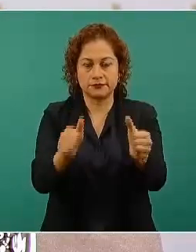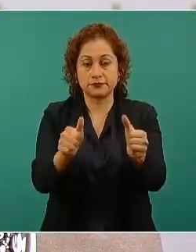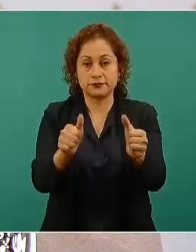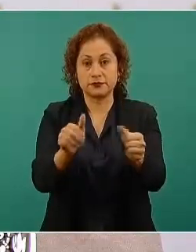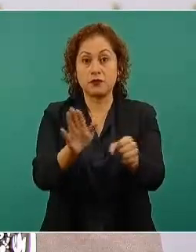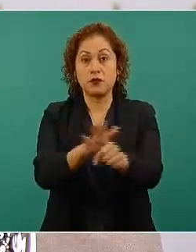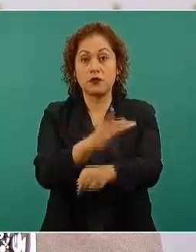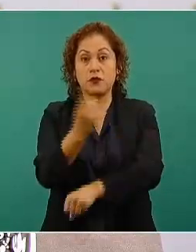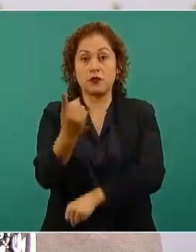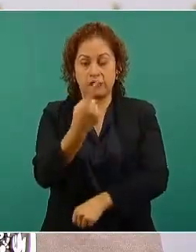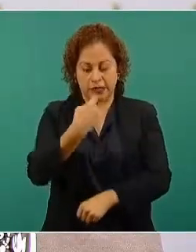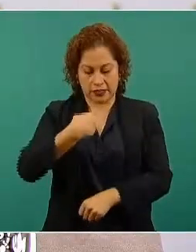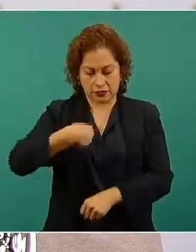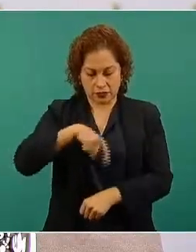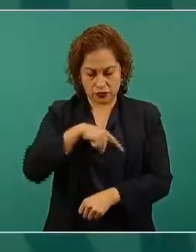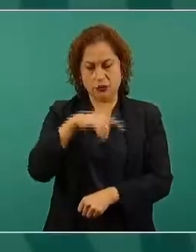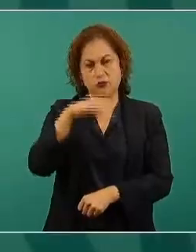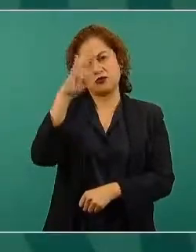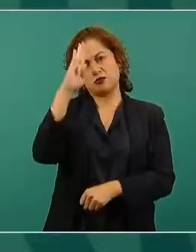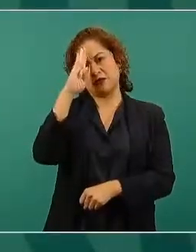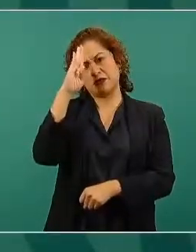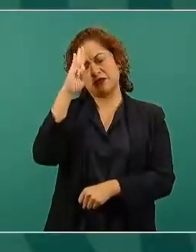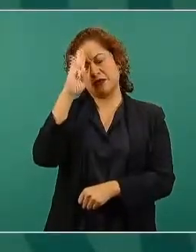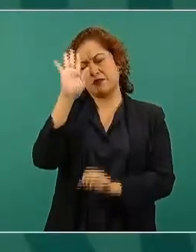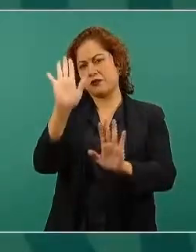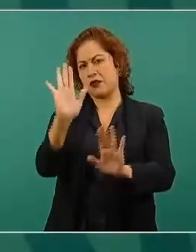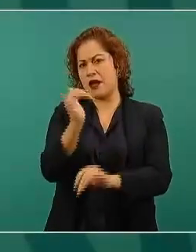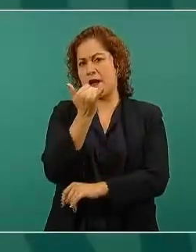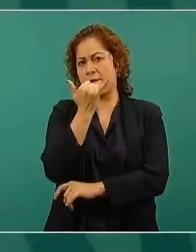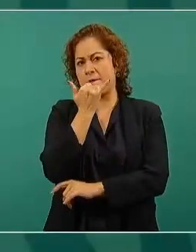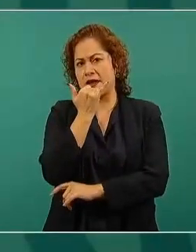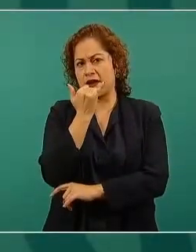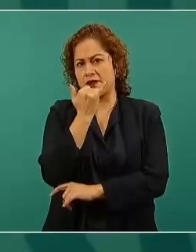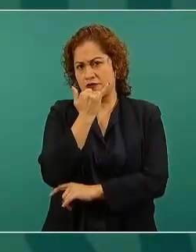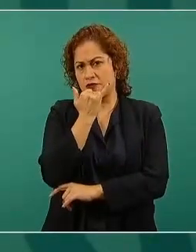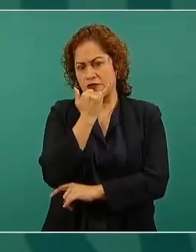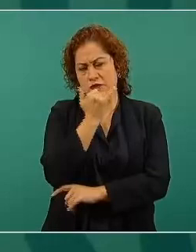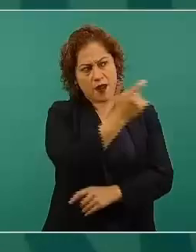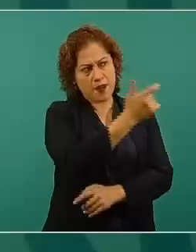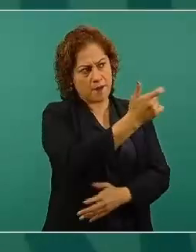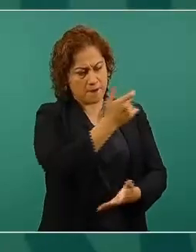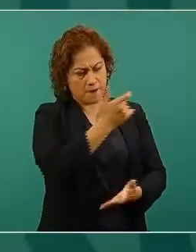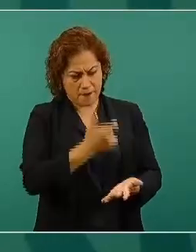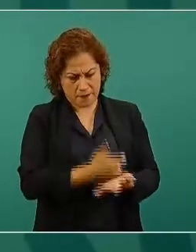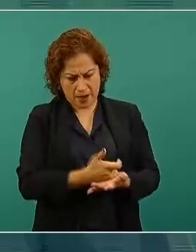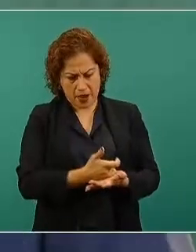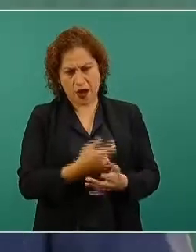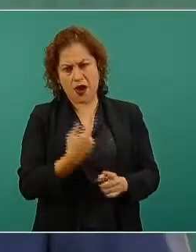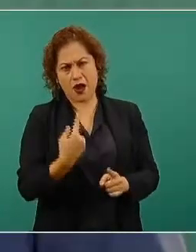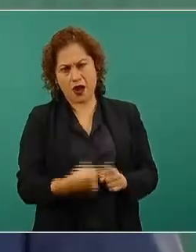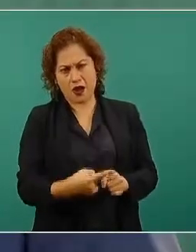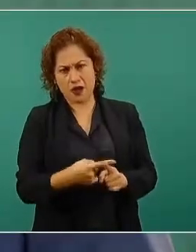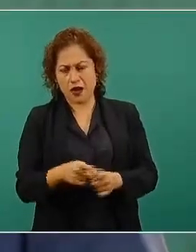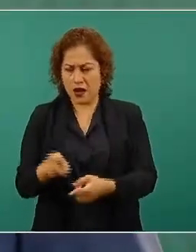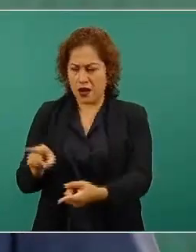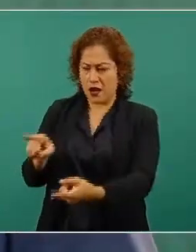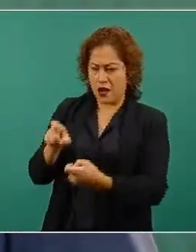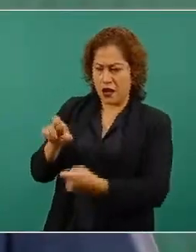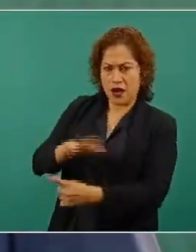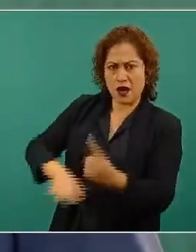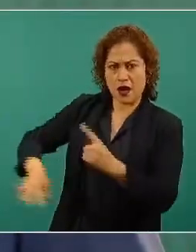que se tienen que pagar con dinero del pueblo deben desaparecer.